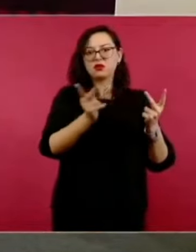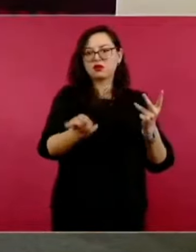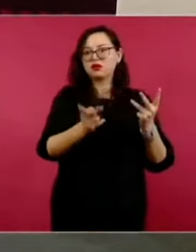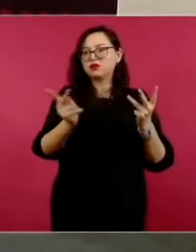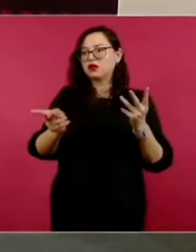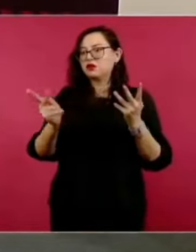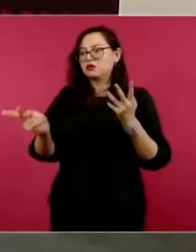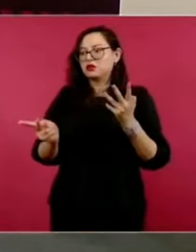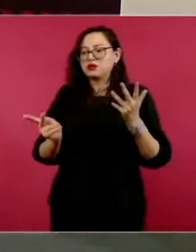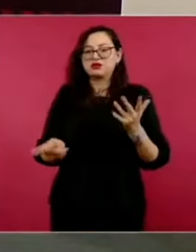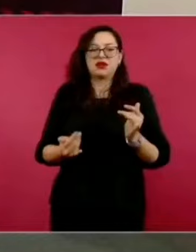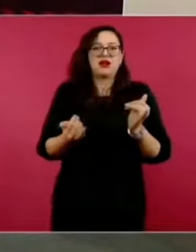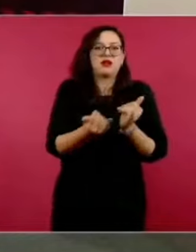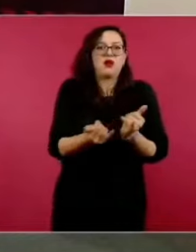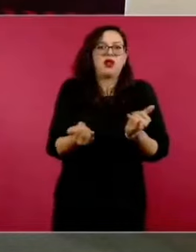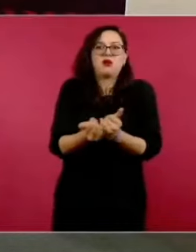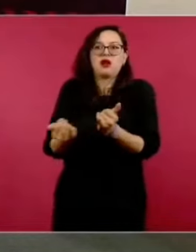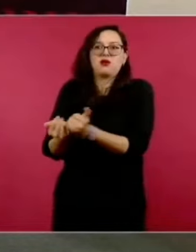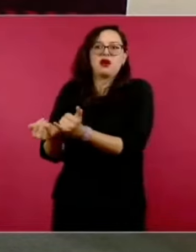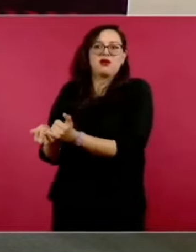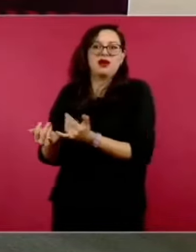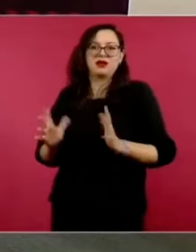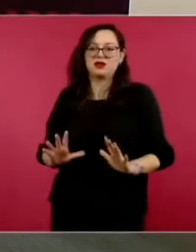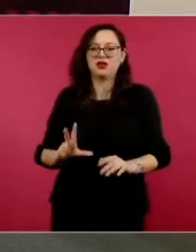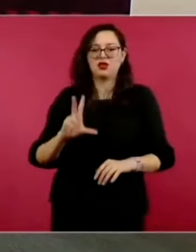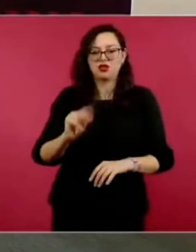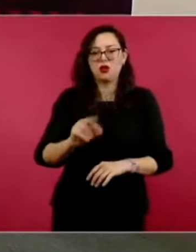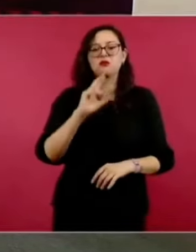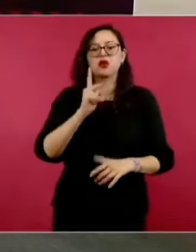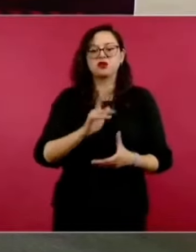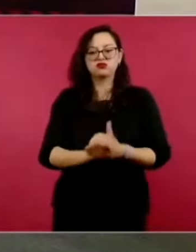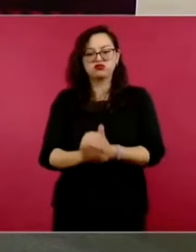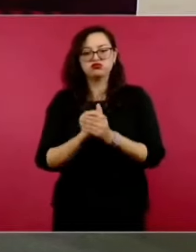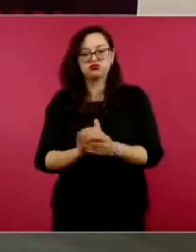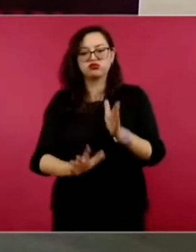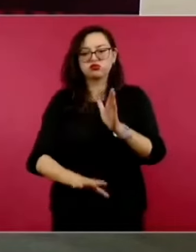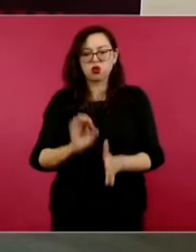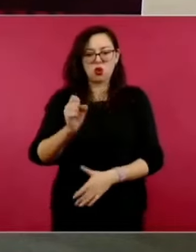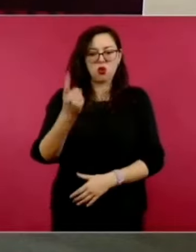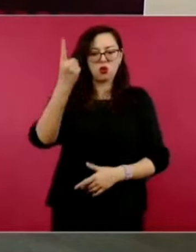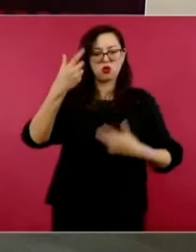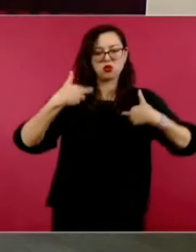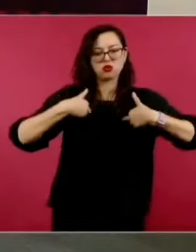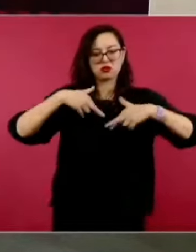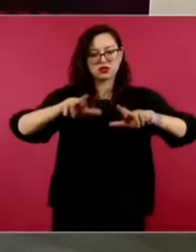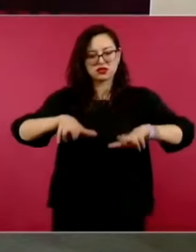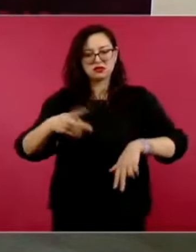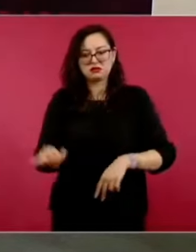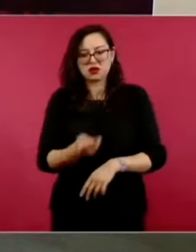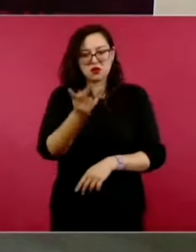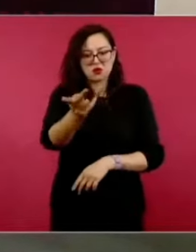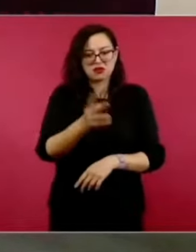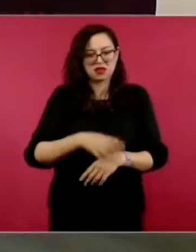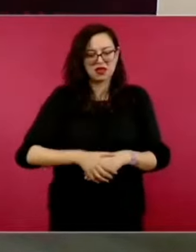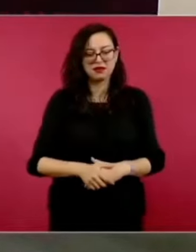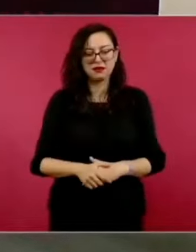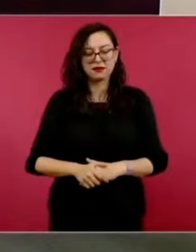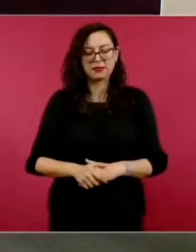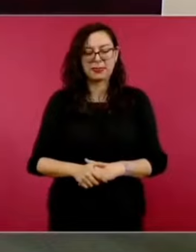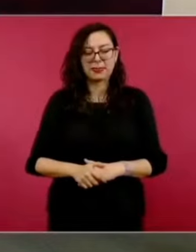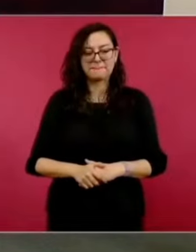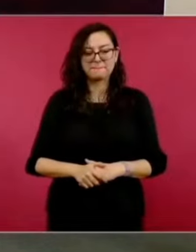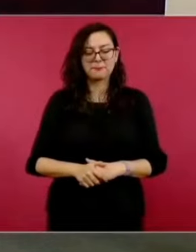una insaculación, para no hablar de rifa, de